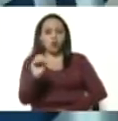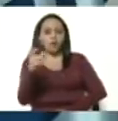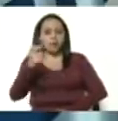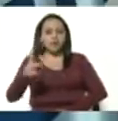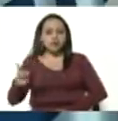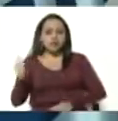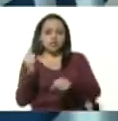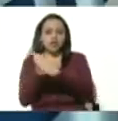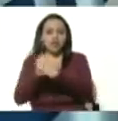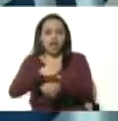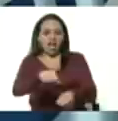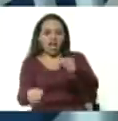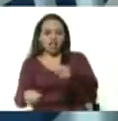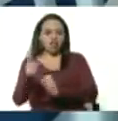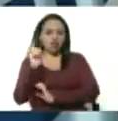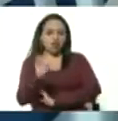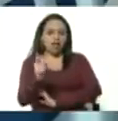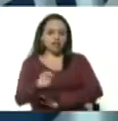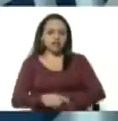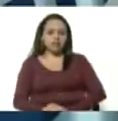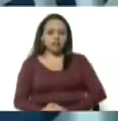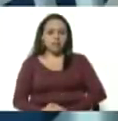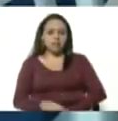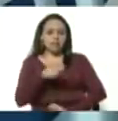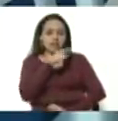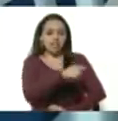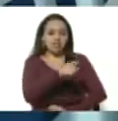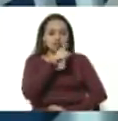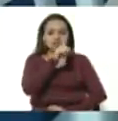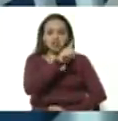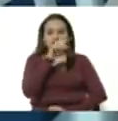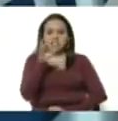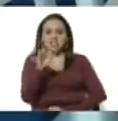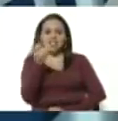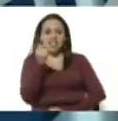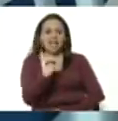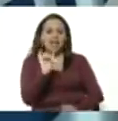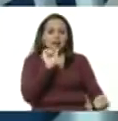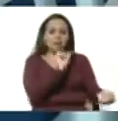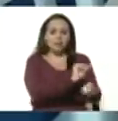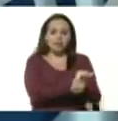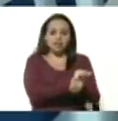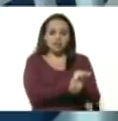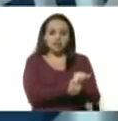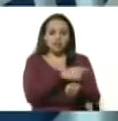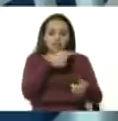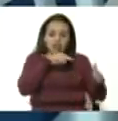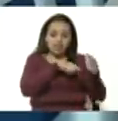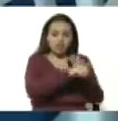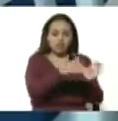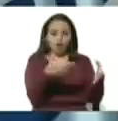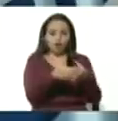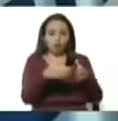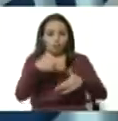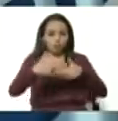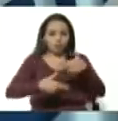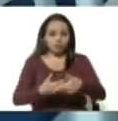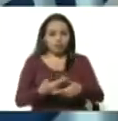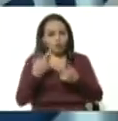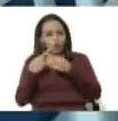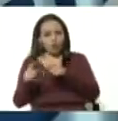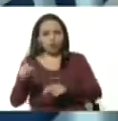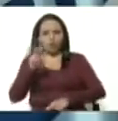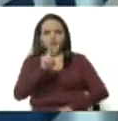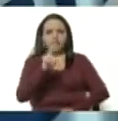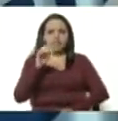De estos 13 se encuentran privados de libertad que pertenecen a estas mafias mientras que 23